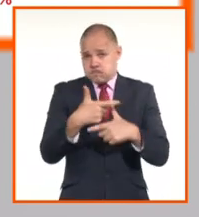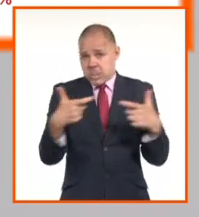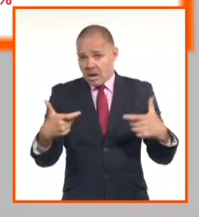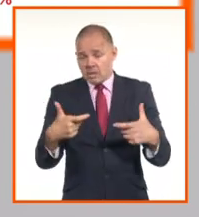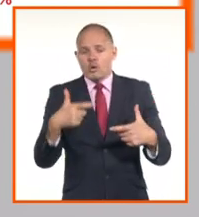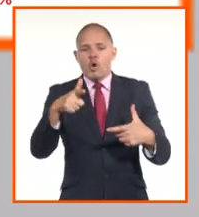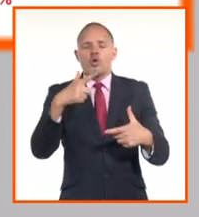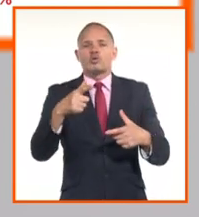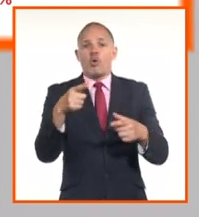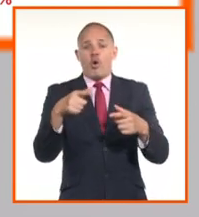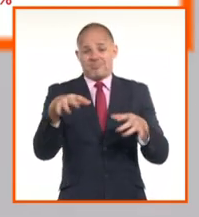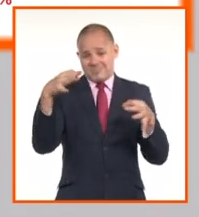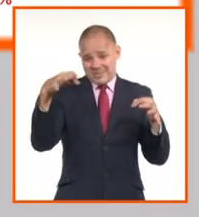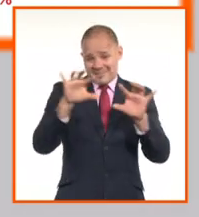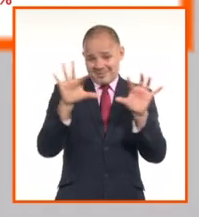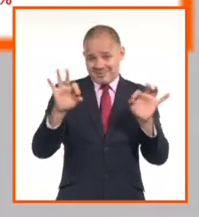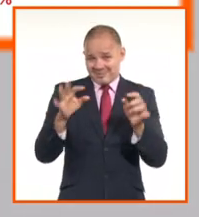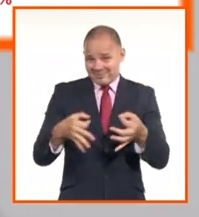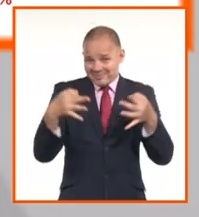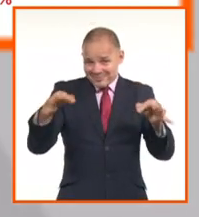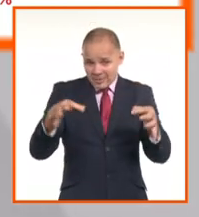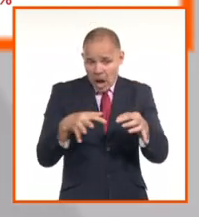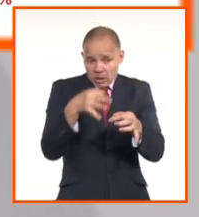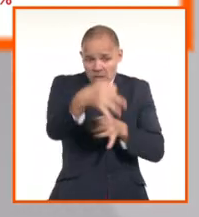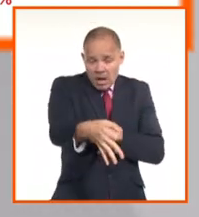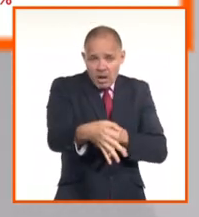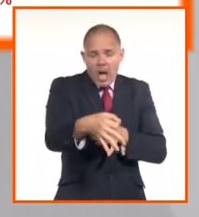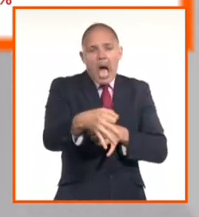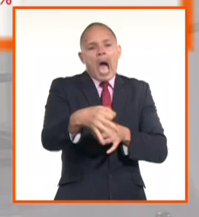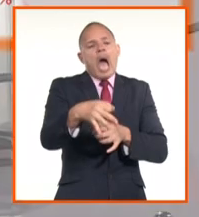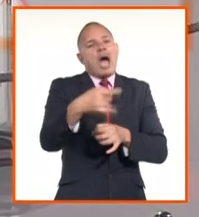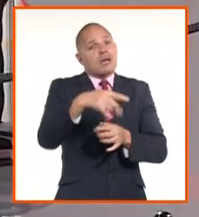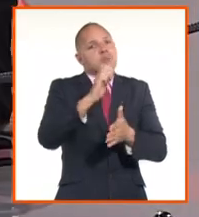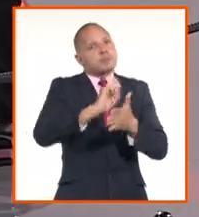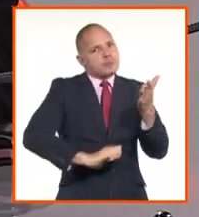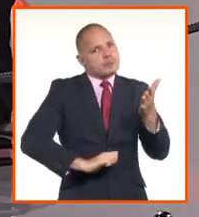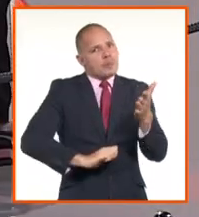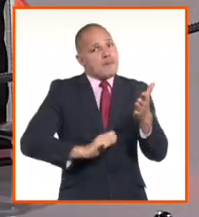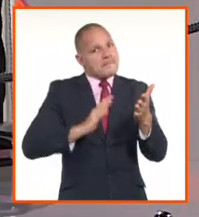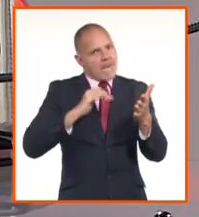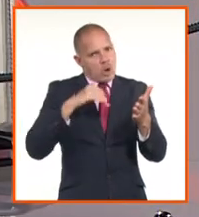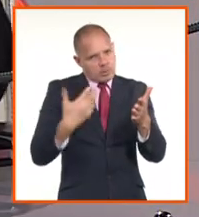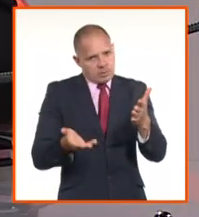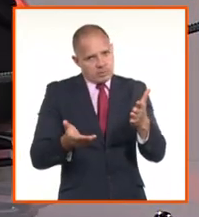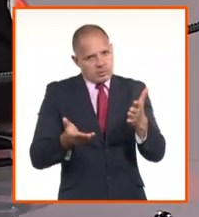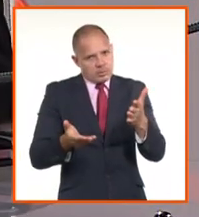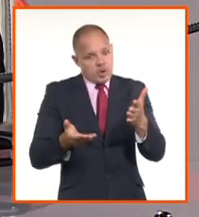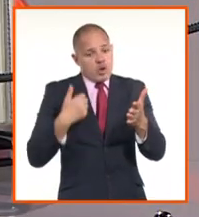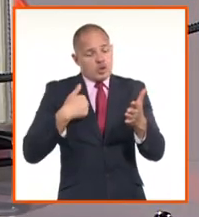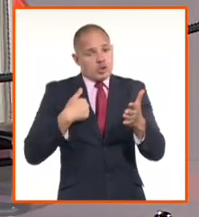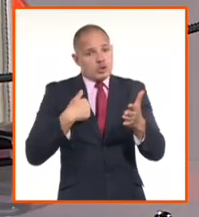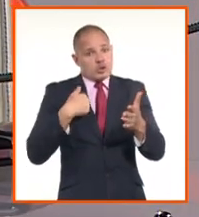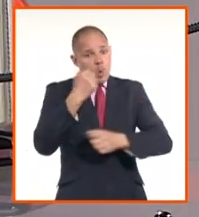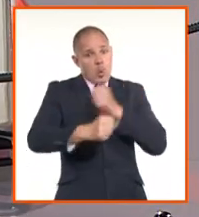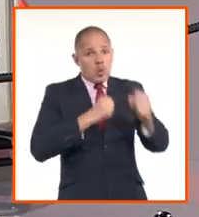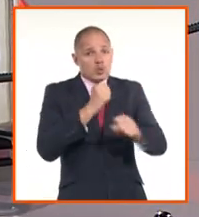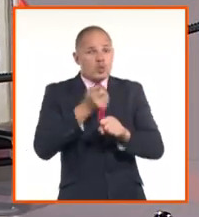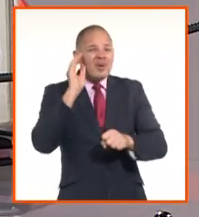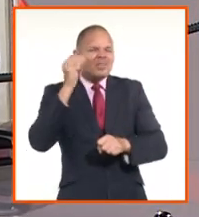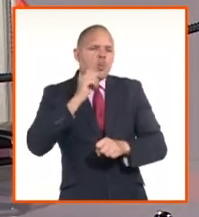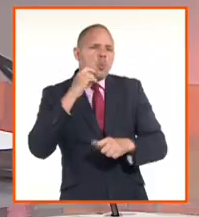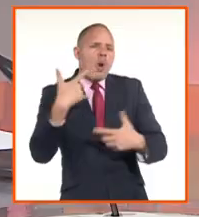billetes. Y que además van a estimular dentro de los que lleven billetes a los que no lleven dólar. Así mismo. Es más o menos lo que pudiéramos resumirle.